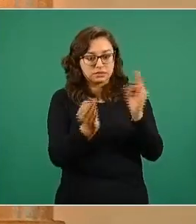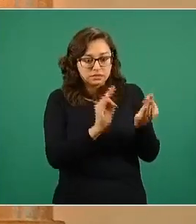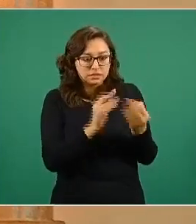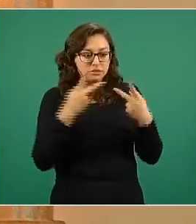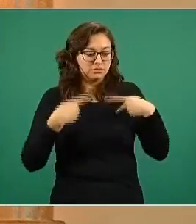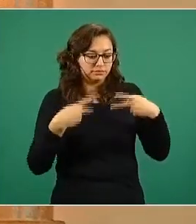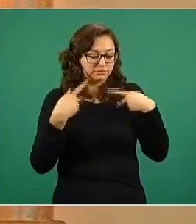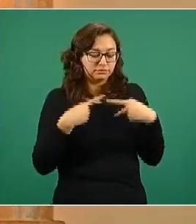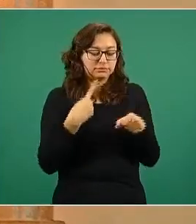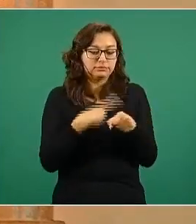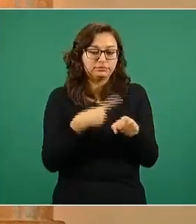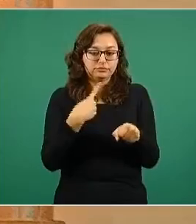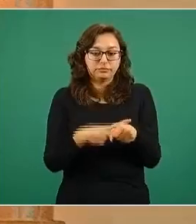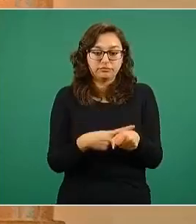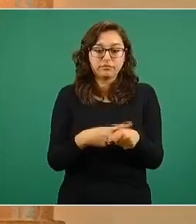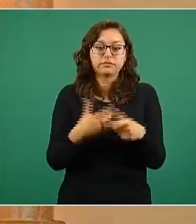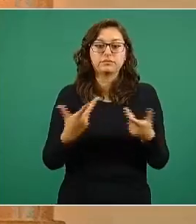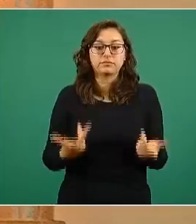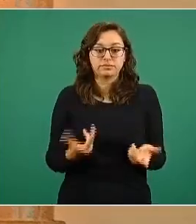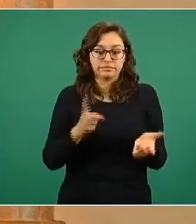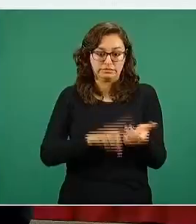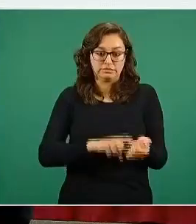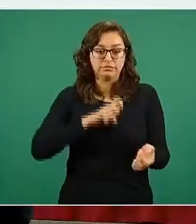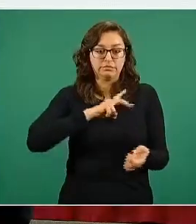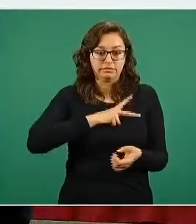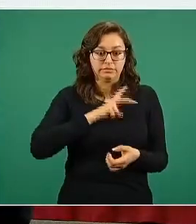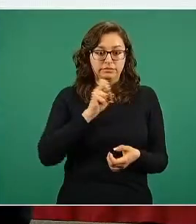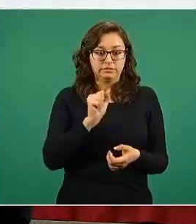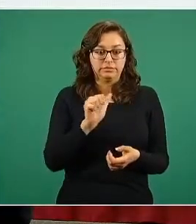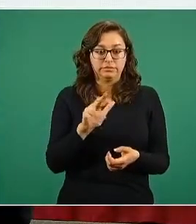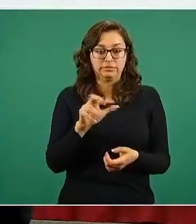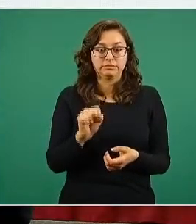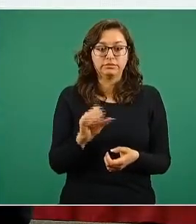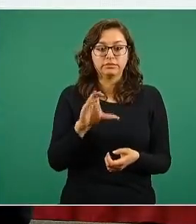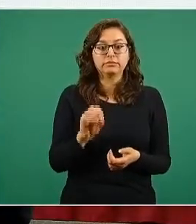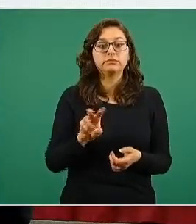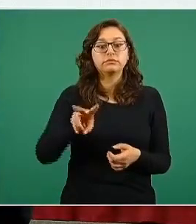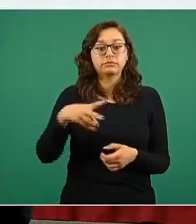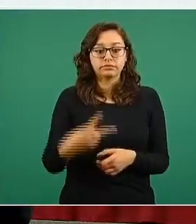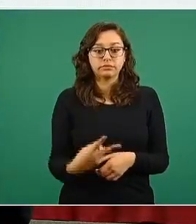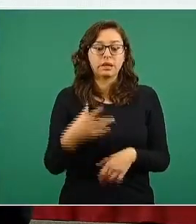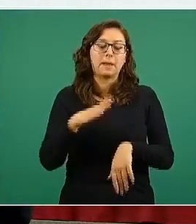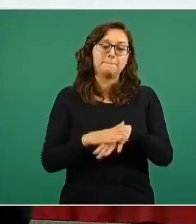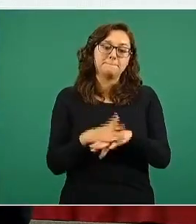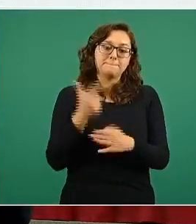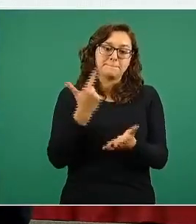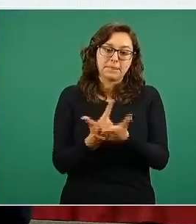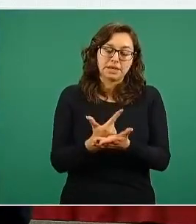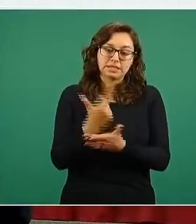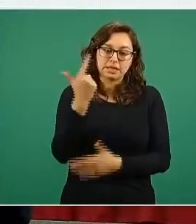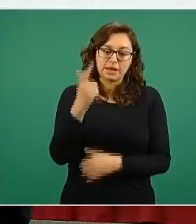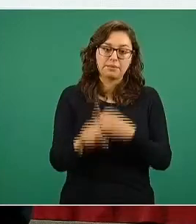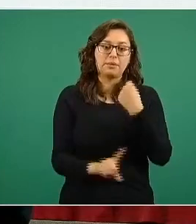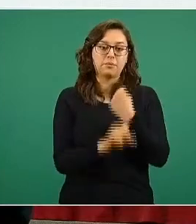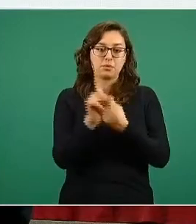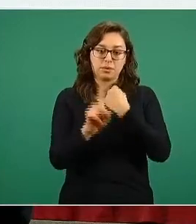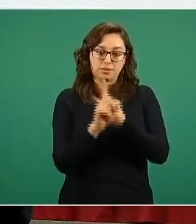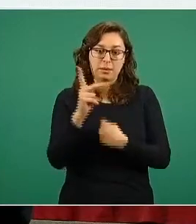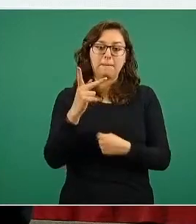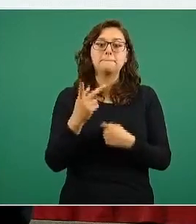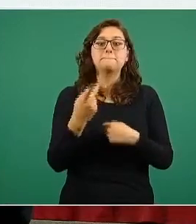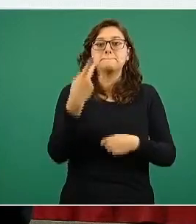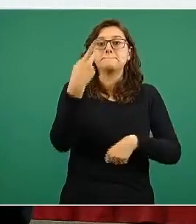de COVID, por personas que portan el virus SARS-CoV-2, tienen mayor riesgo de infección y por lo tanto es